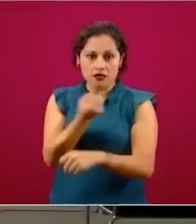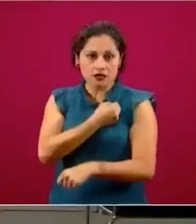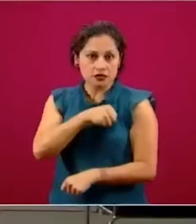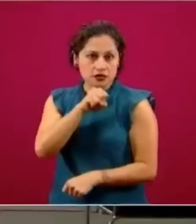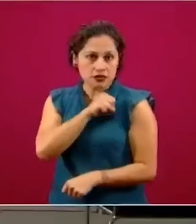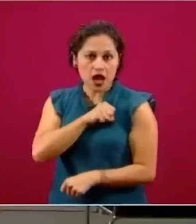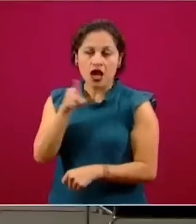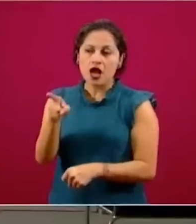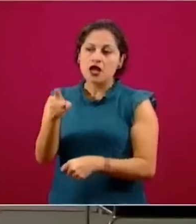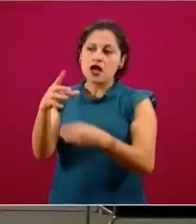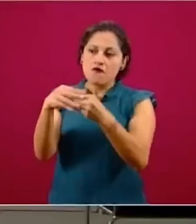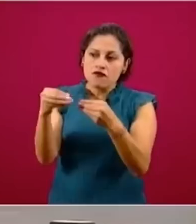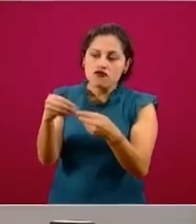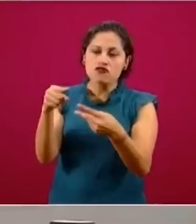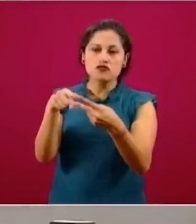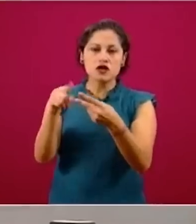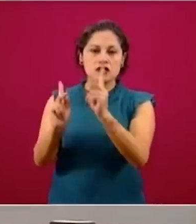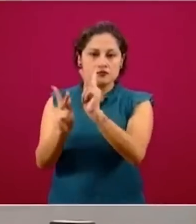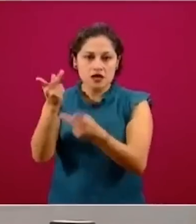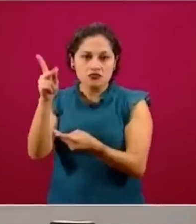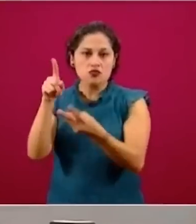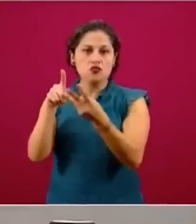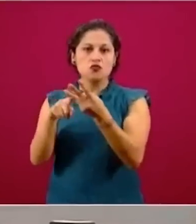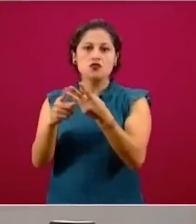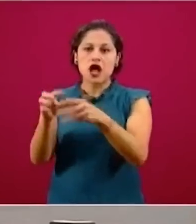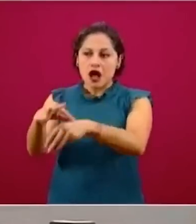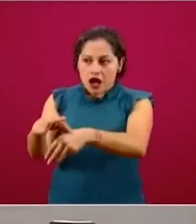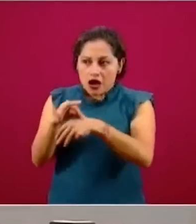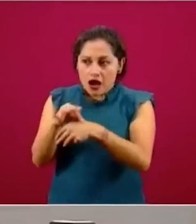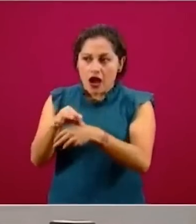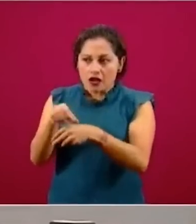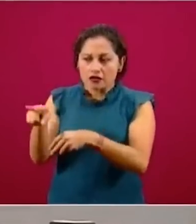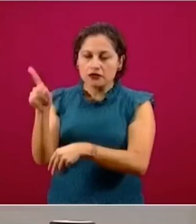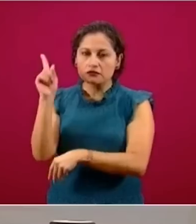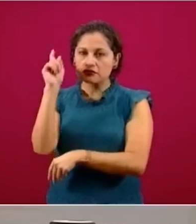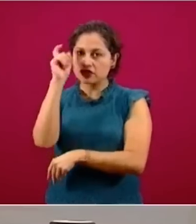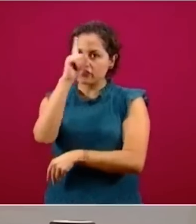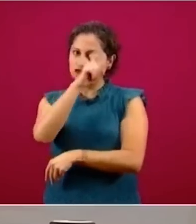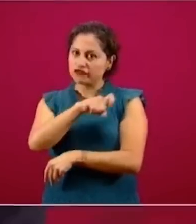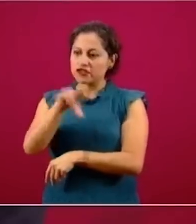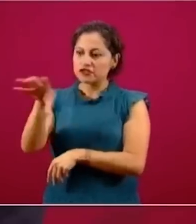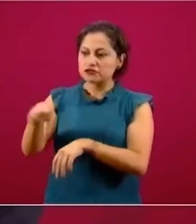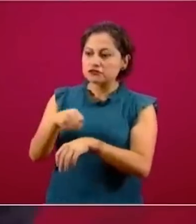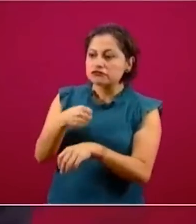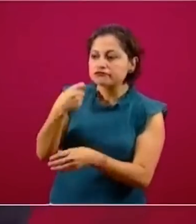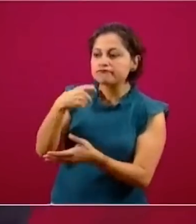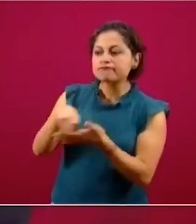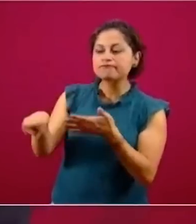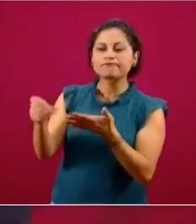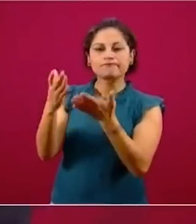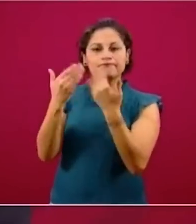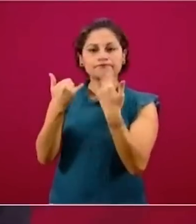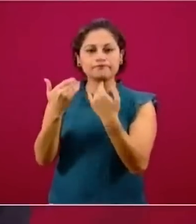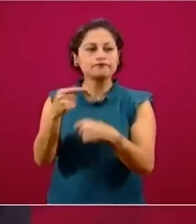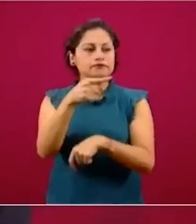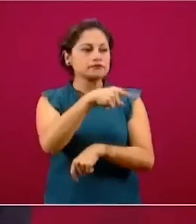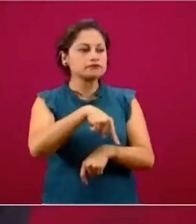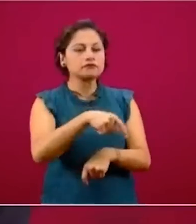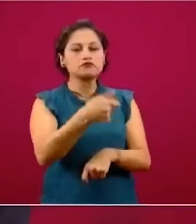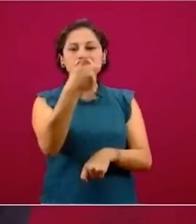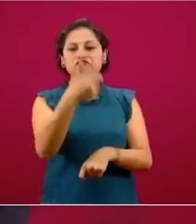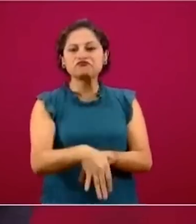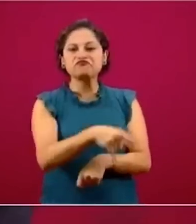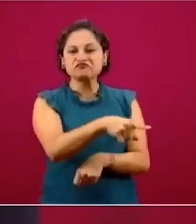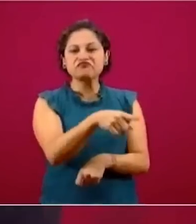verduras, un alimento rico en proteínas, es más difícil que conseguir uno de estos productos de baja